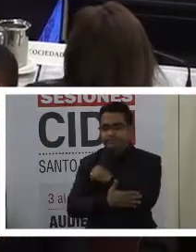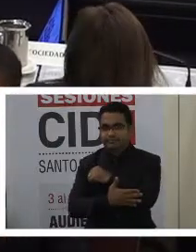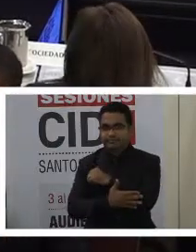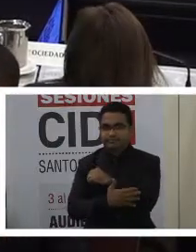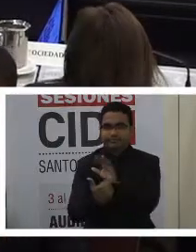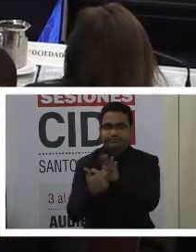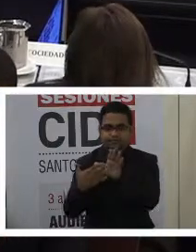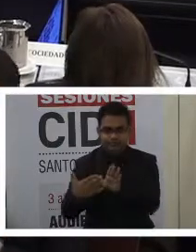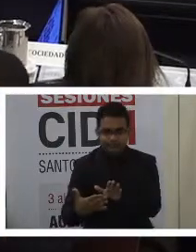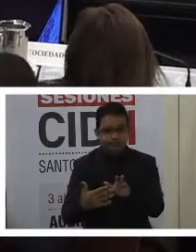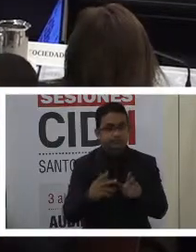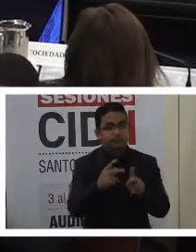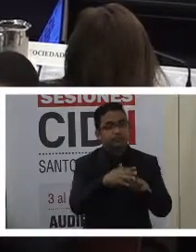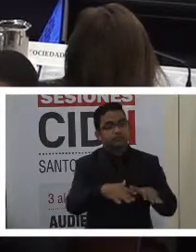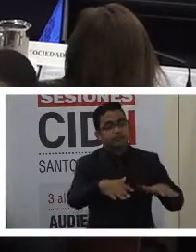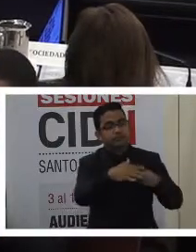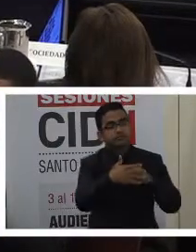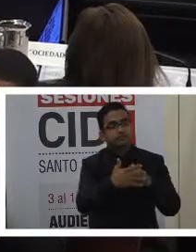sociedad civil.